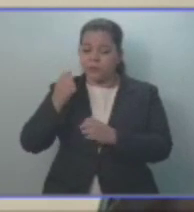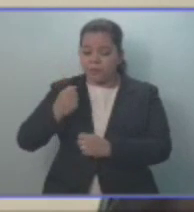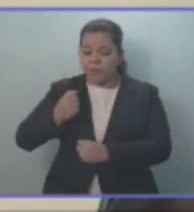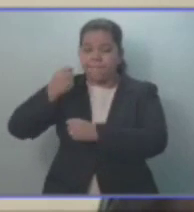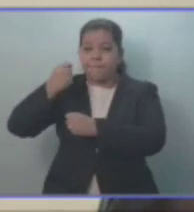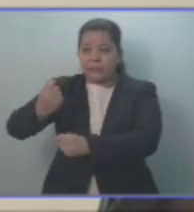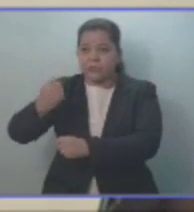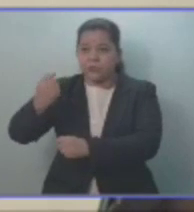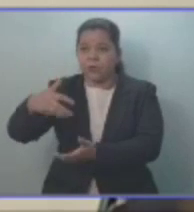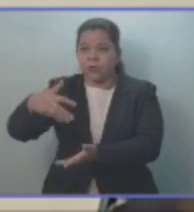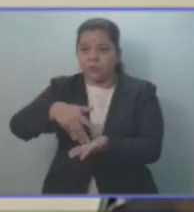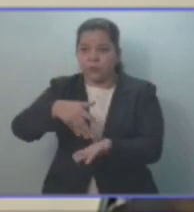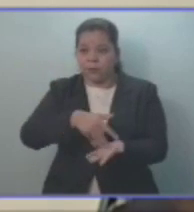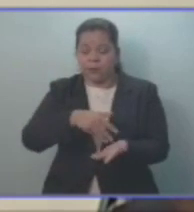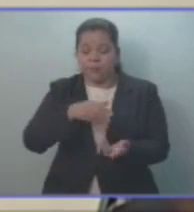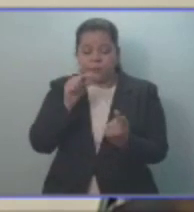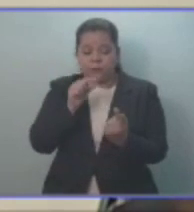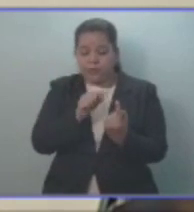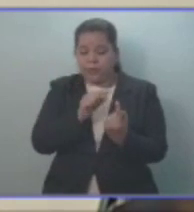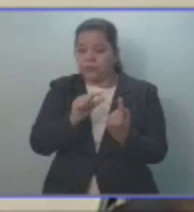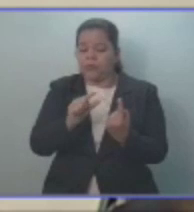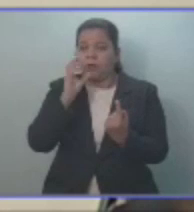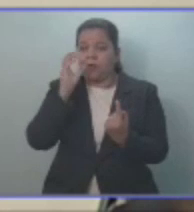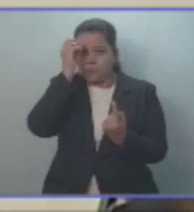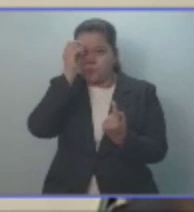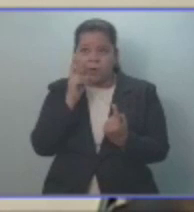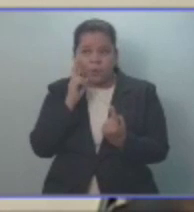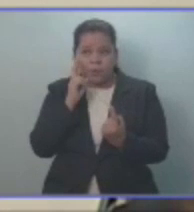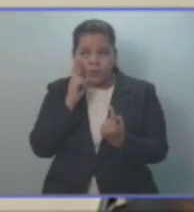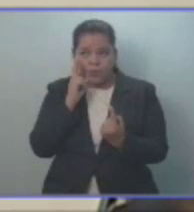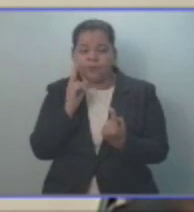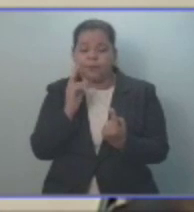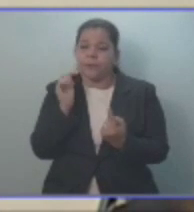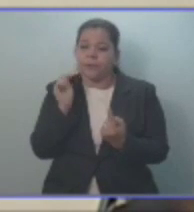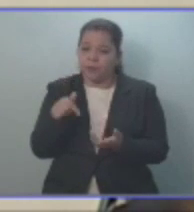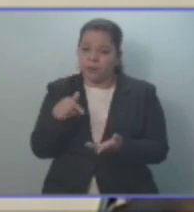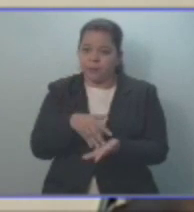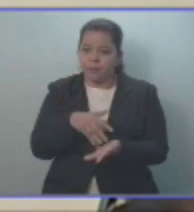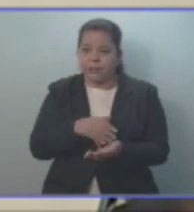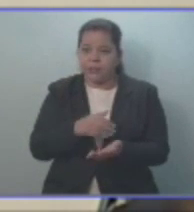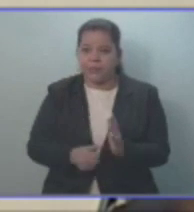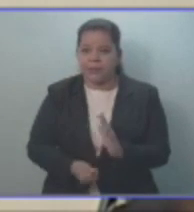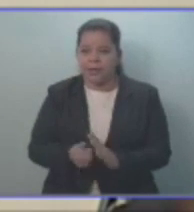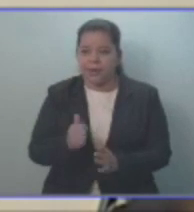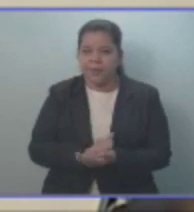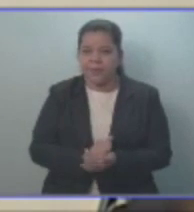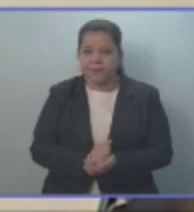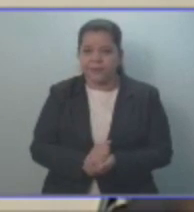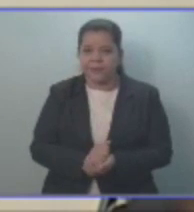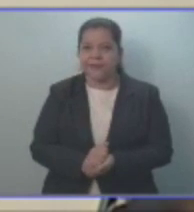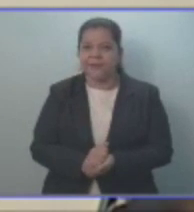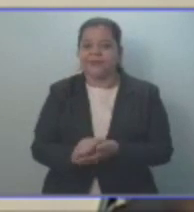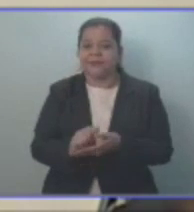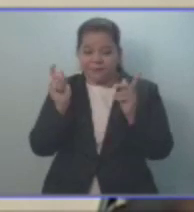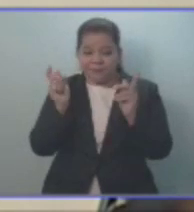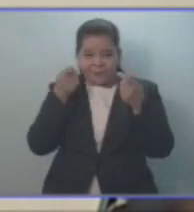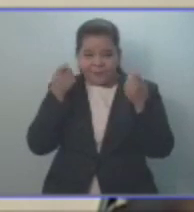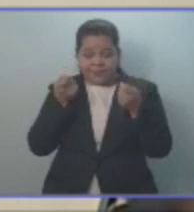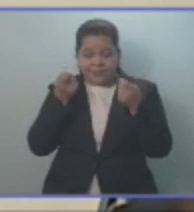Anulfo Romero. Este pueblo desde ya está celebrando